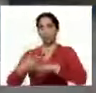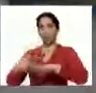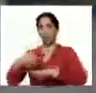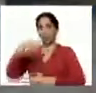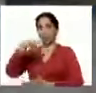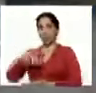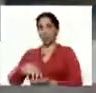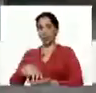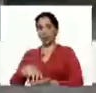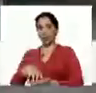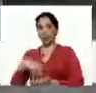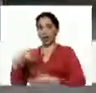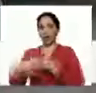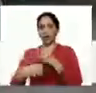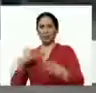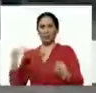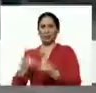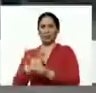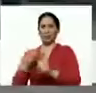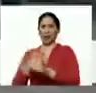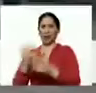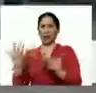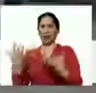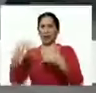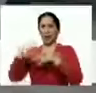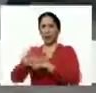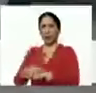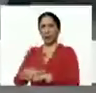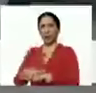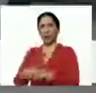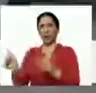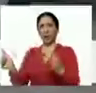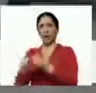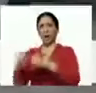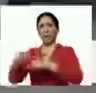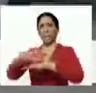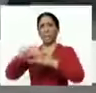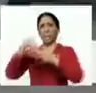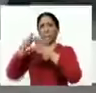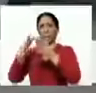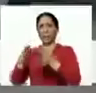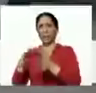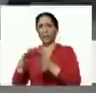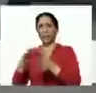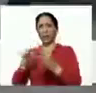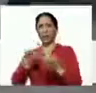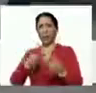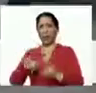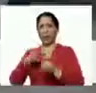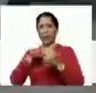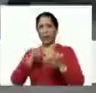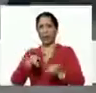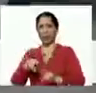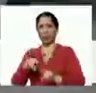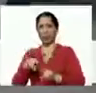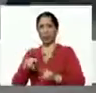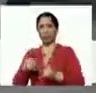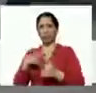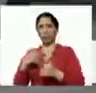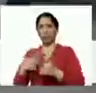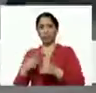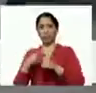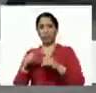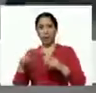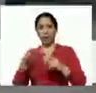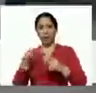que viene haciendo un trabajo conjunto con el Ministerio de Agricultura en este caso para la